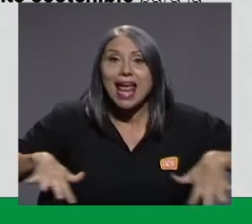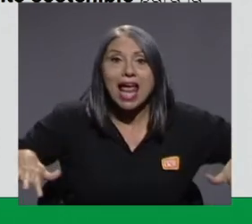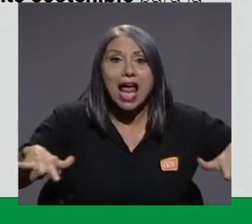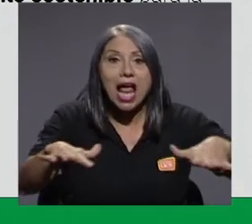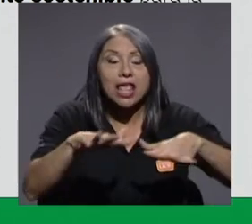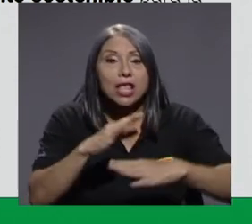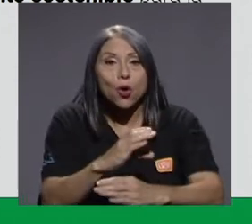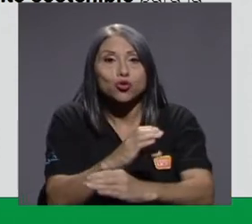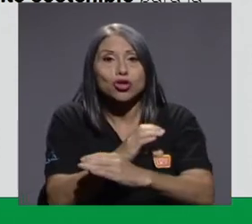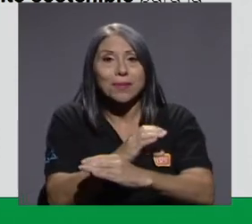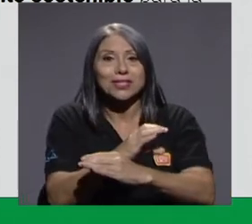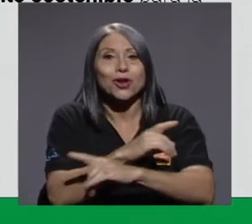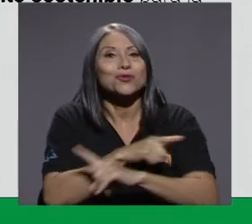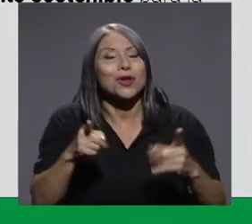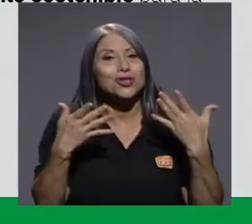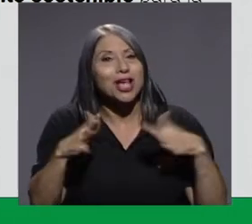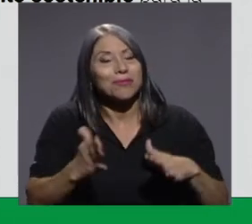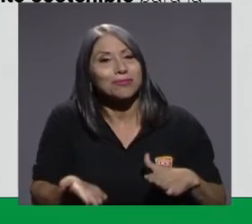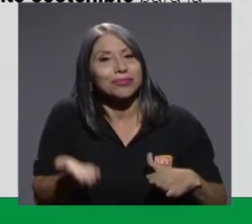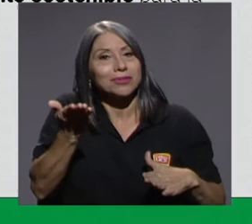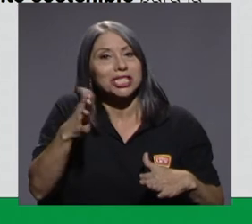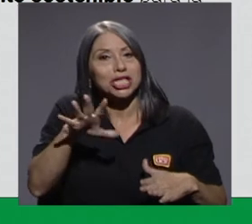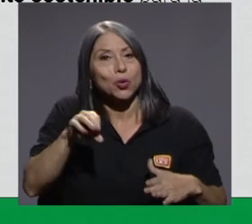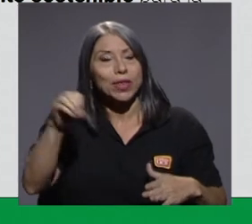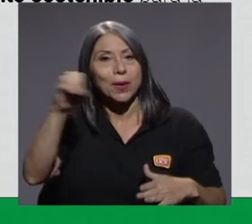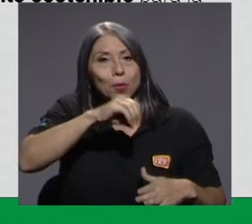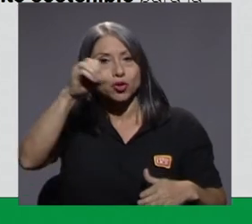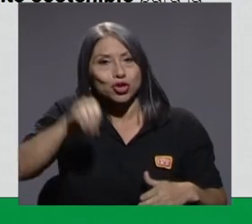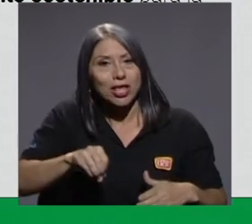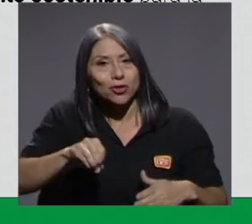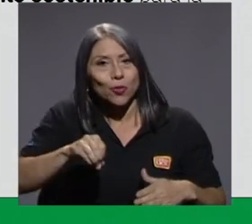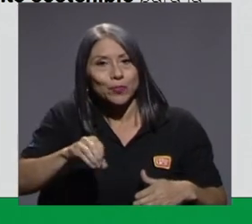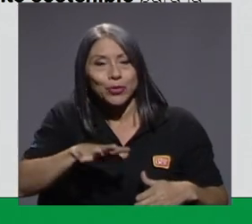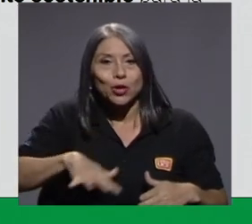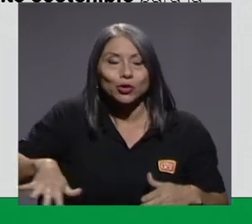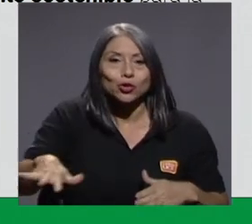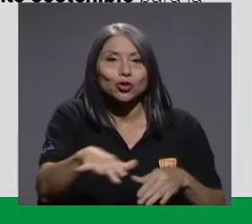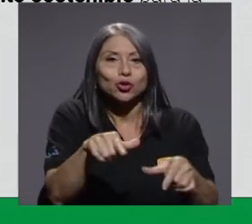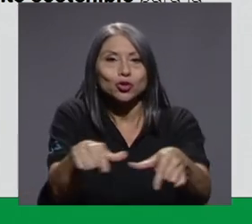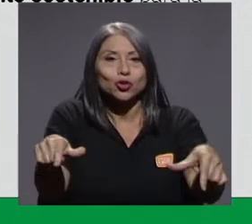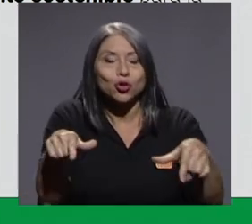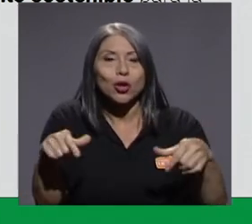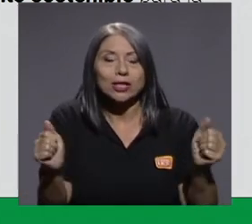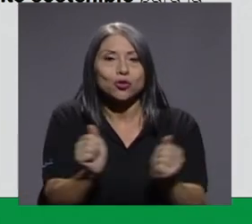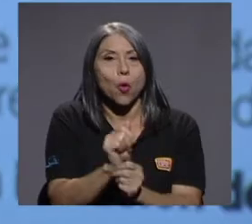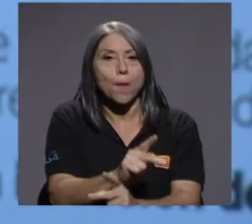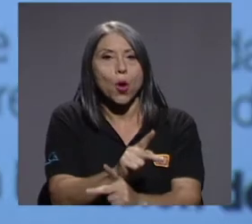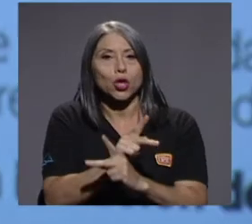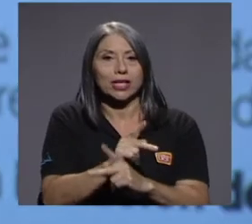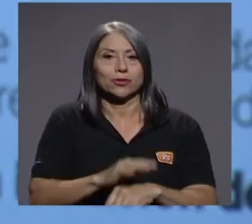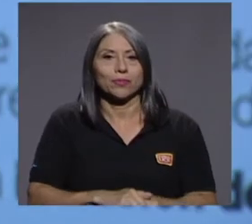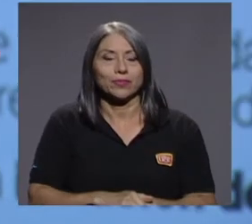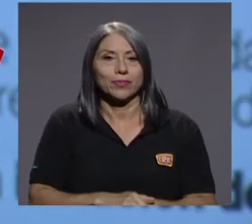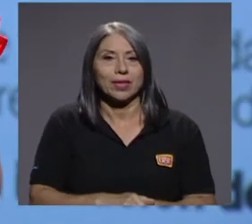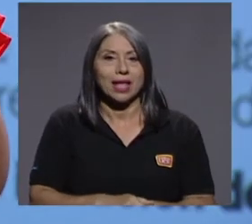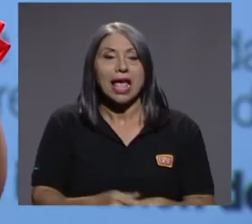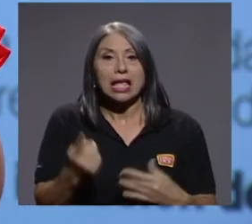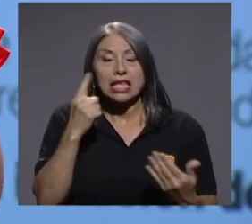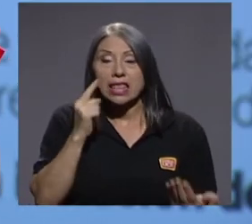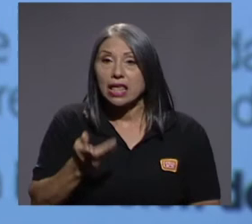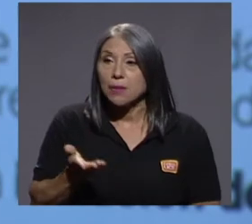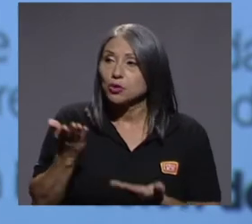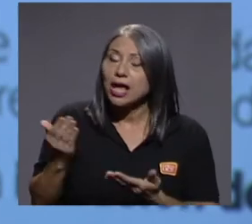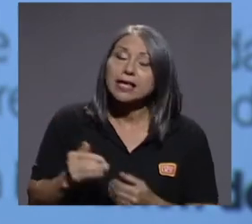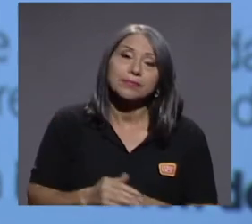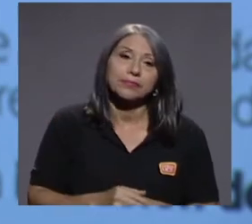logrado llegar al 50% de zonas con algún tipo de protección. ¿Qué es lo que tenemos ahí? Tenemos